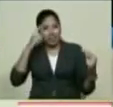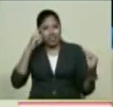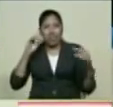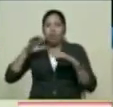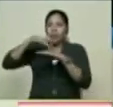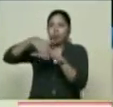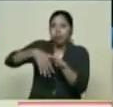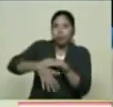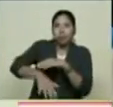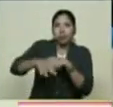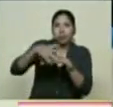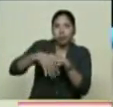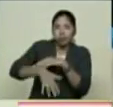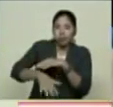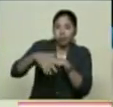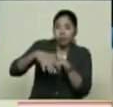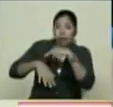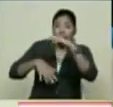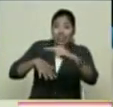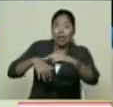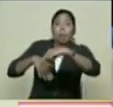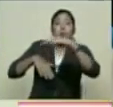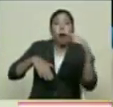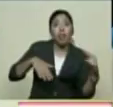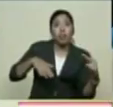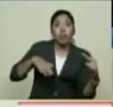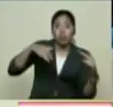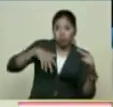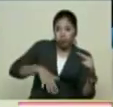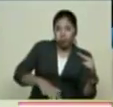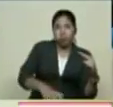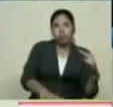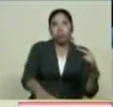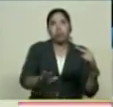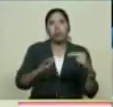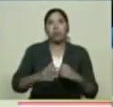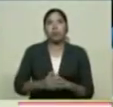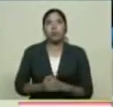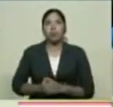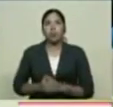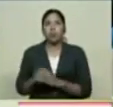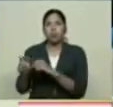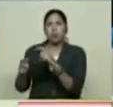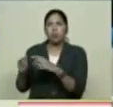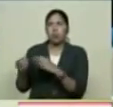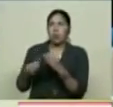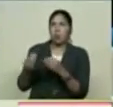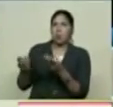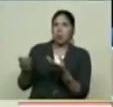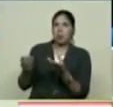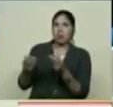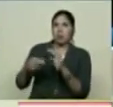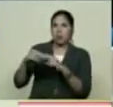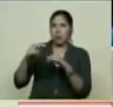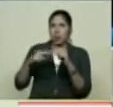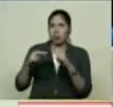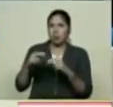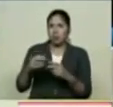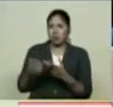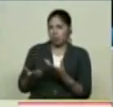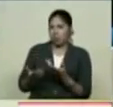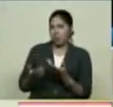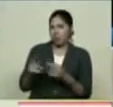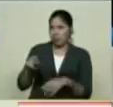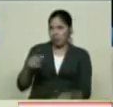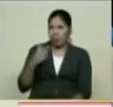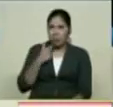cerca De la población De la solita Un atractivo Más de uno Decían que bueno Que como eso Como lo habíamos construido Bueno eso ya Tiene tiempo Forma